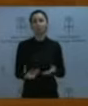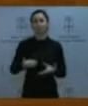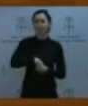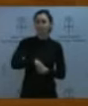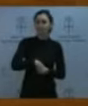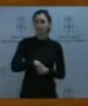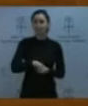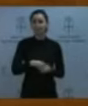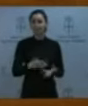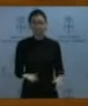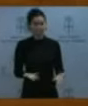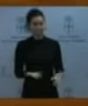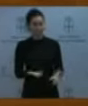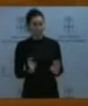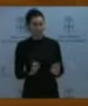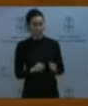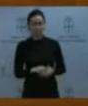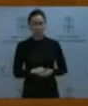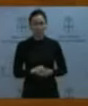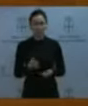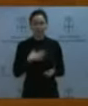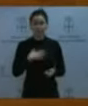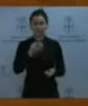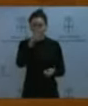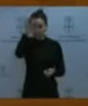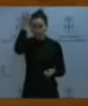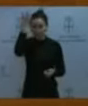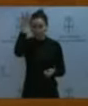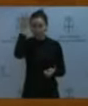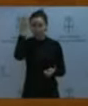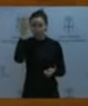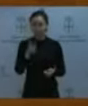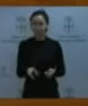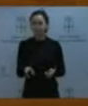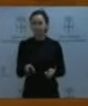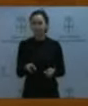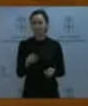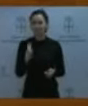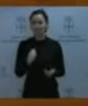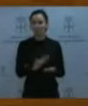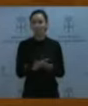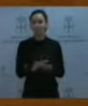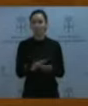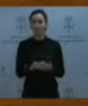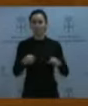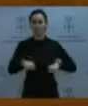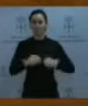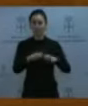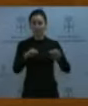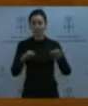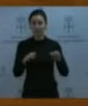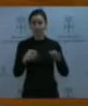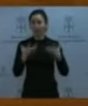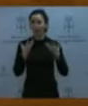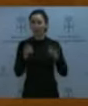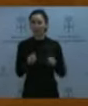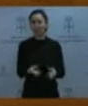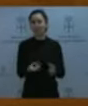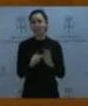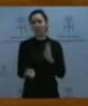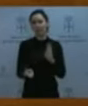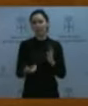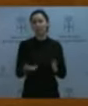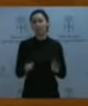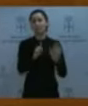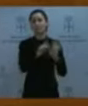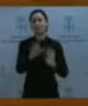Hombre, pues claro que sí. Además, me ocurre tener de las proposiciones que hay en esta Cámara muchos que se podrían quitar. Miren, por ejemplo, los